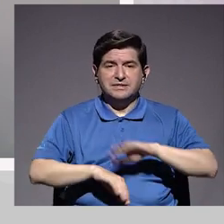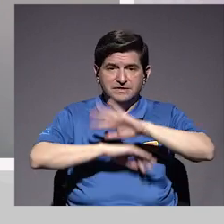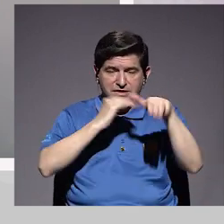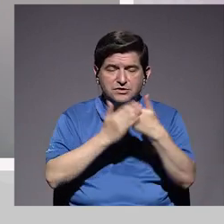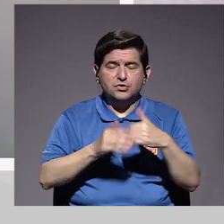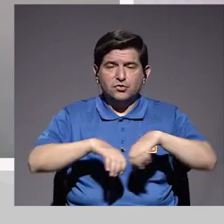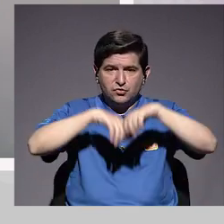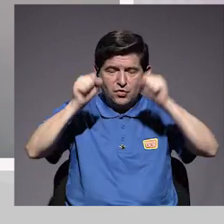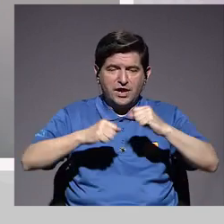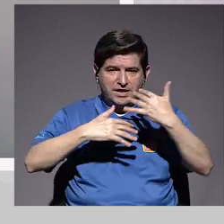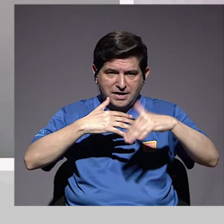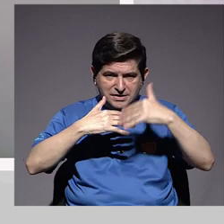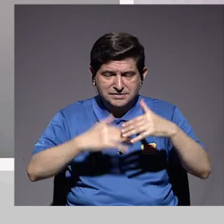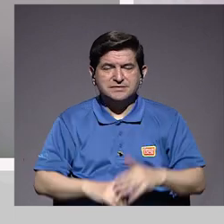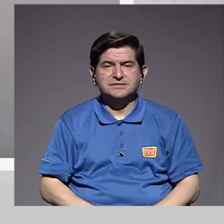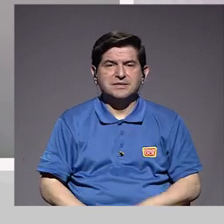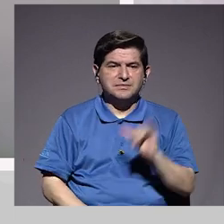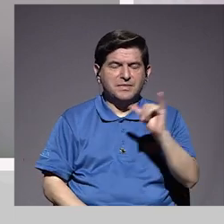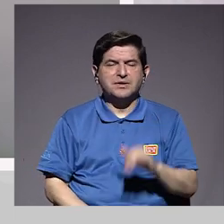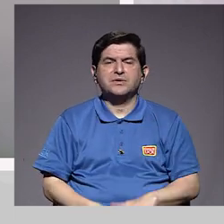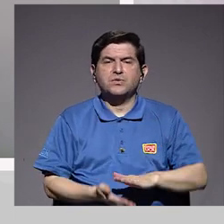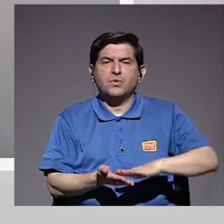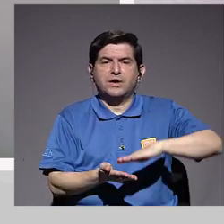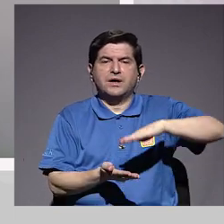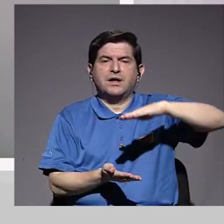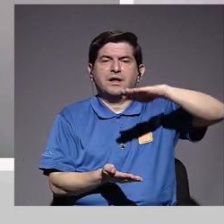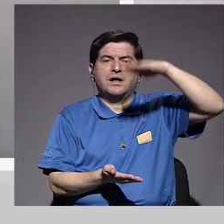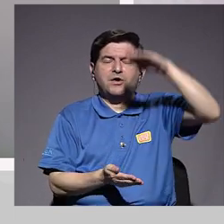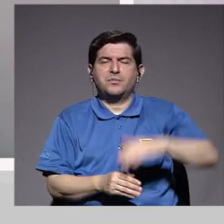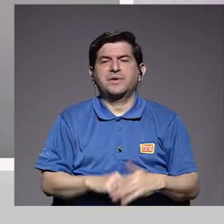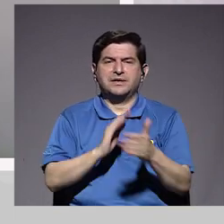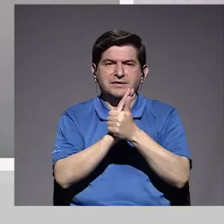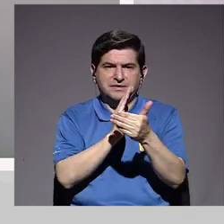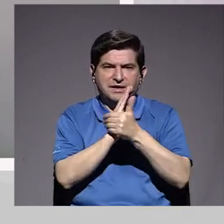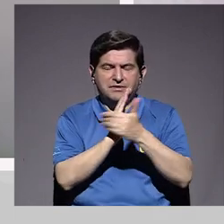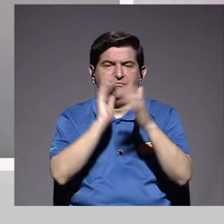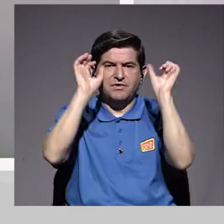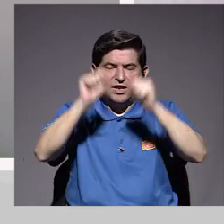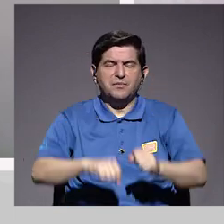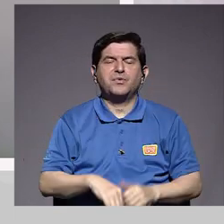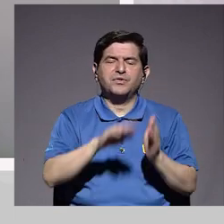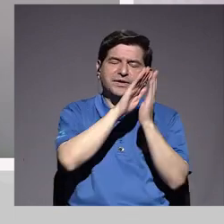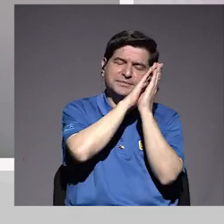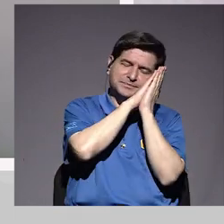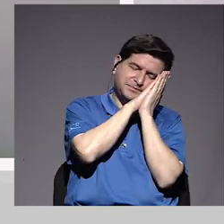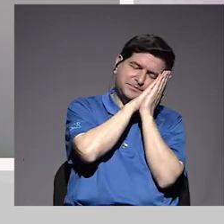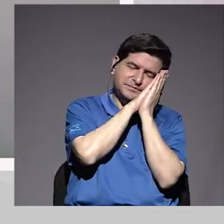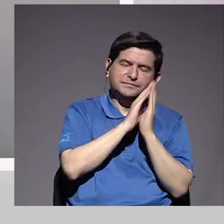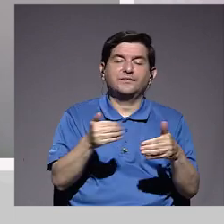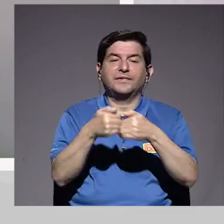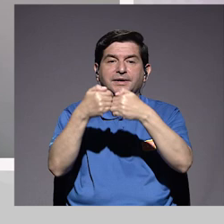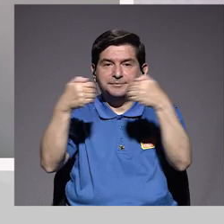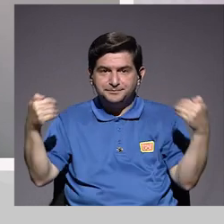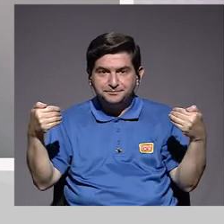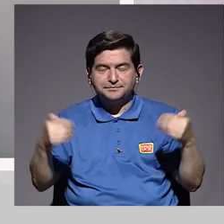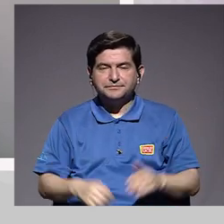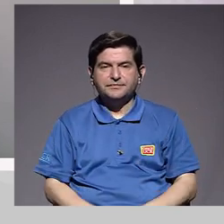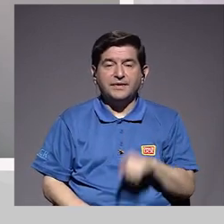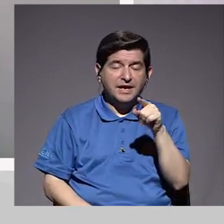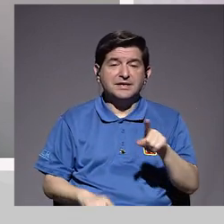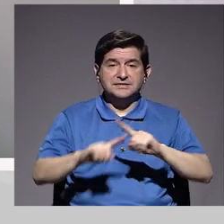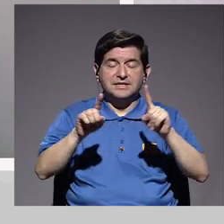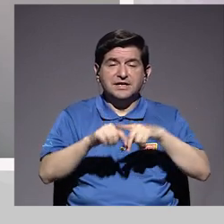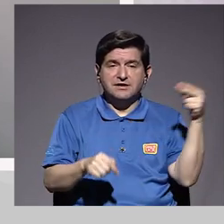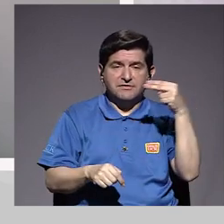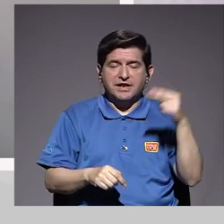focos van a bajar también, va también a aumentar la capacidad para poder conciliar el sueño, y por otro lado, estas